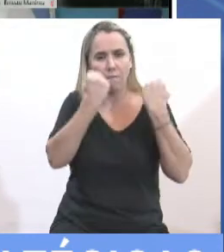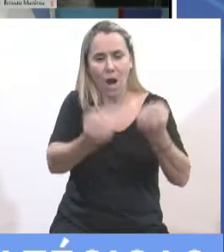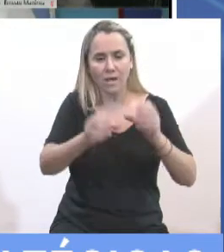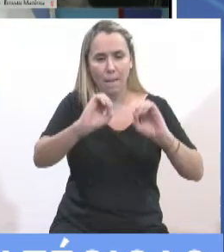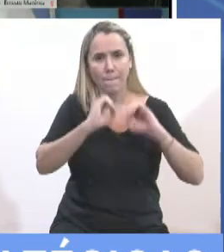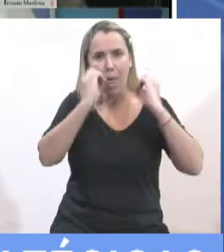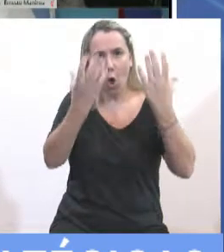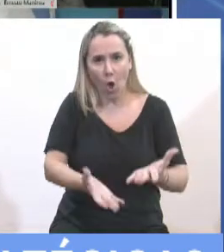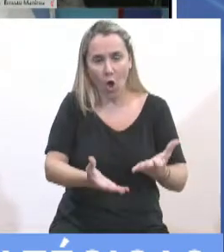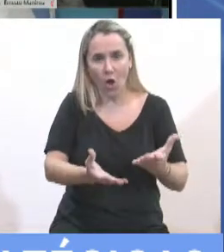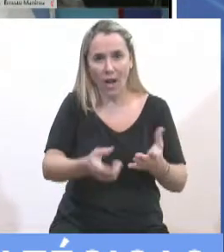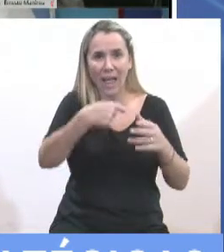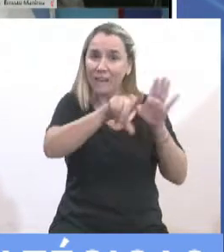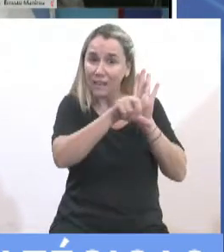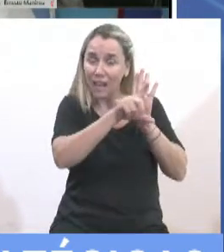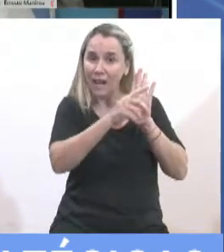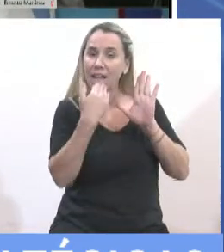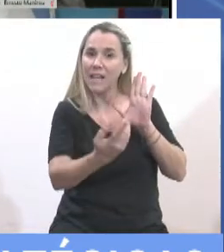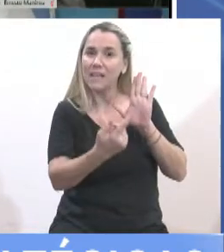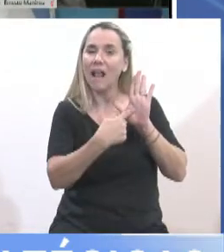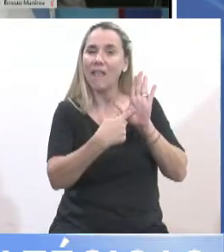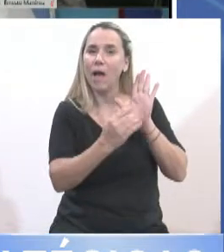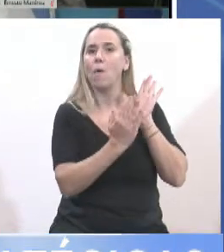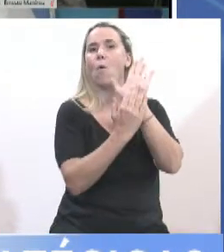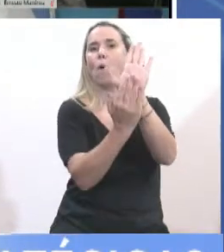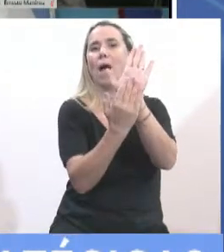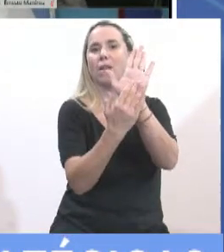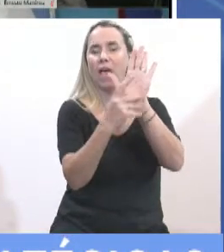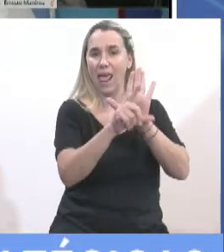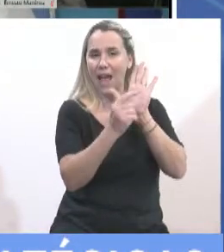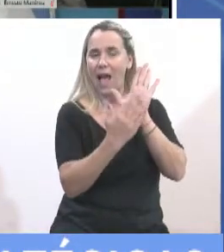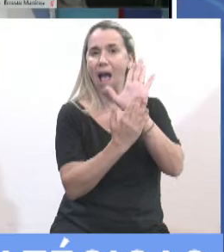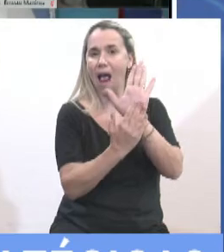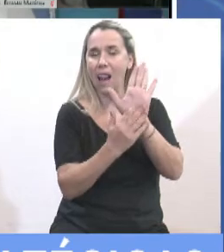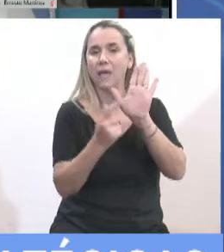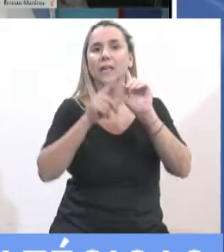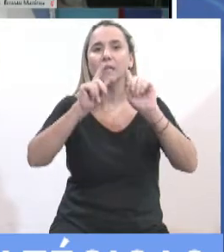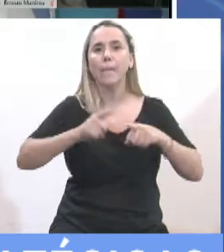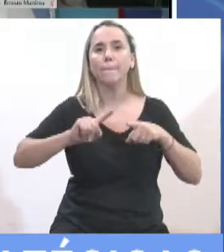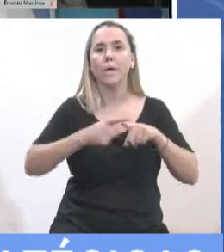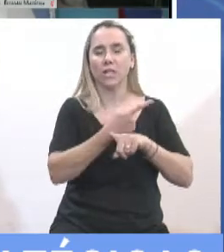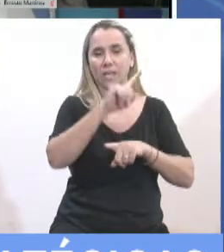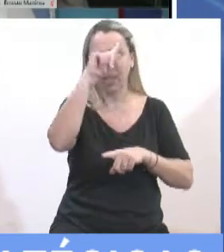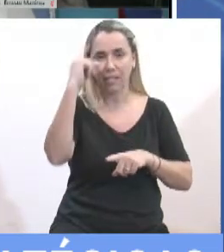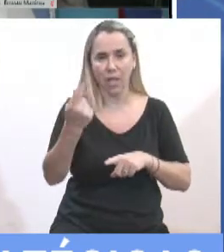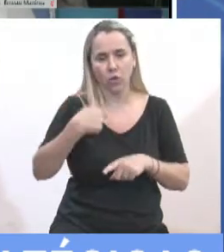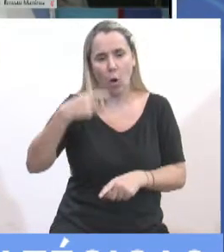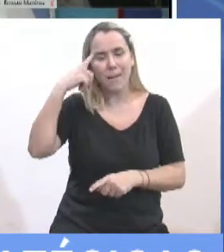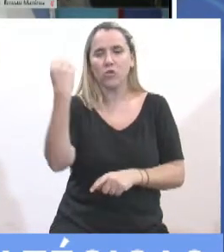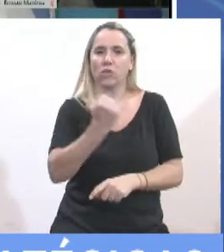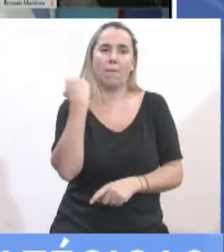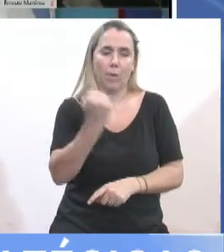mejora, esta ley de un marco, no solamente un marco legal, sino un marco de política de Estado, que me parece que es trascendental.